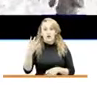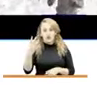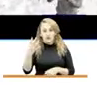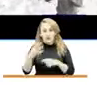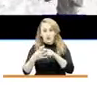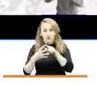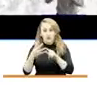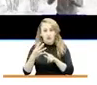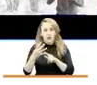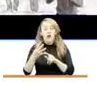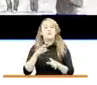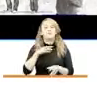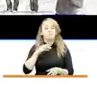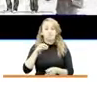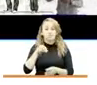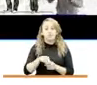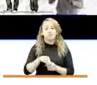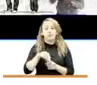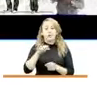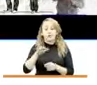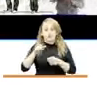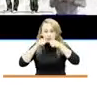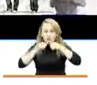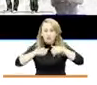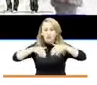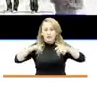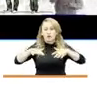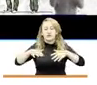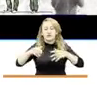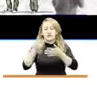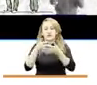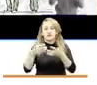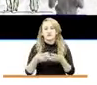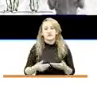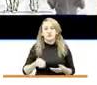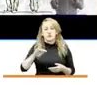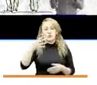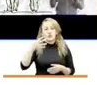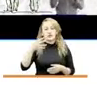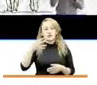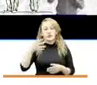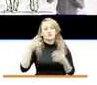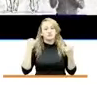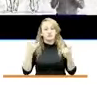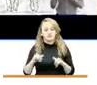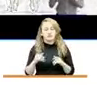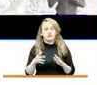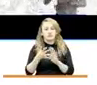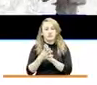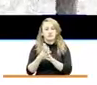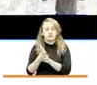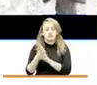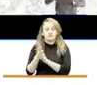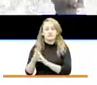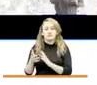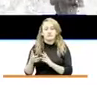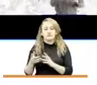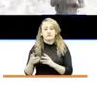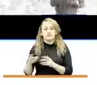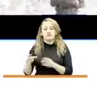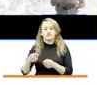expresión en la publicación de cuatro textos que se han repartido en diversos